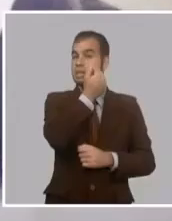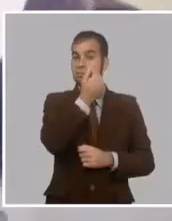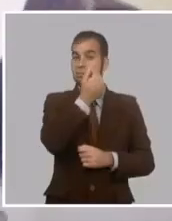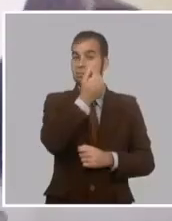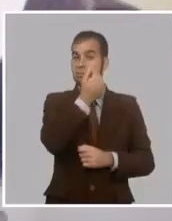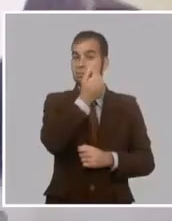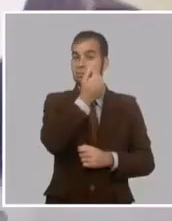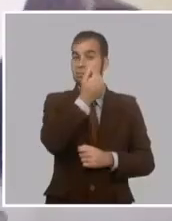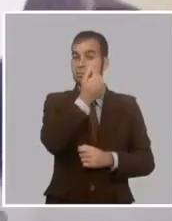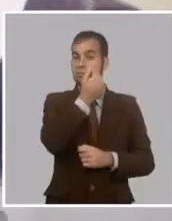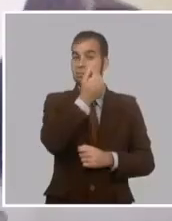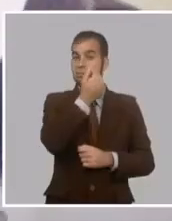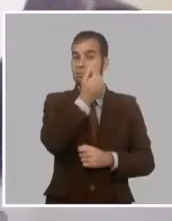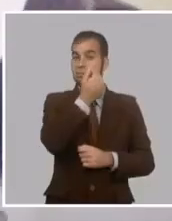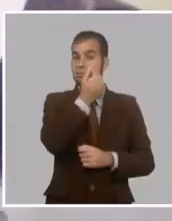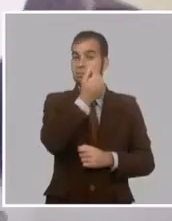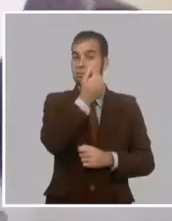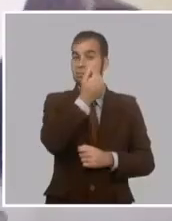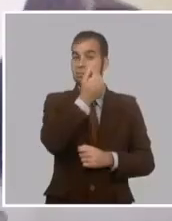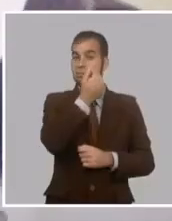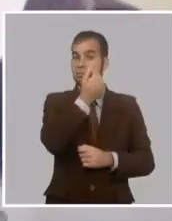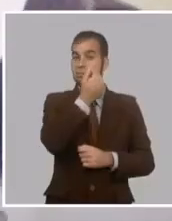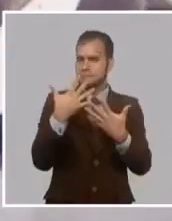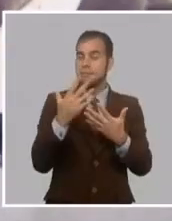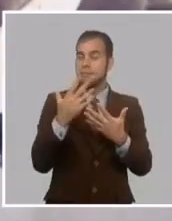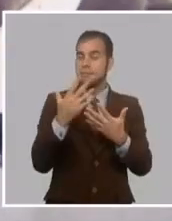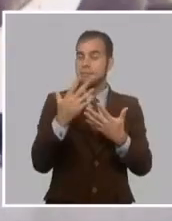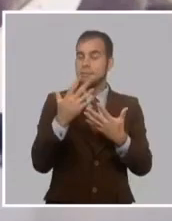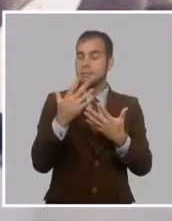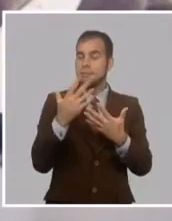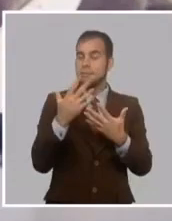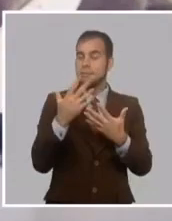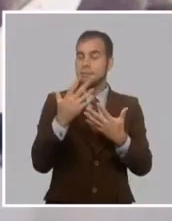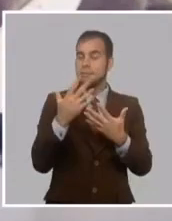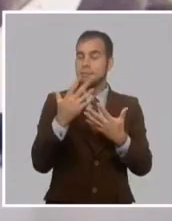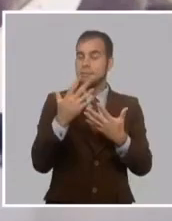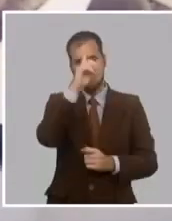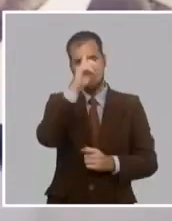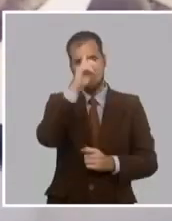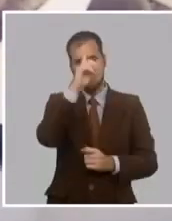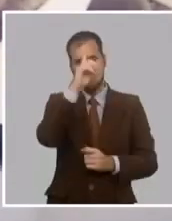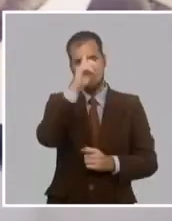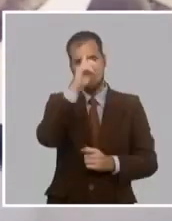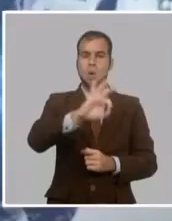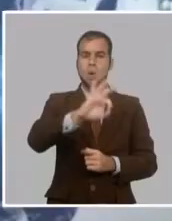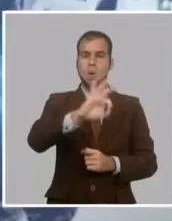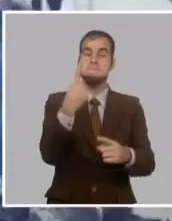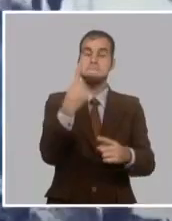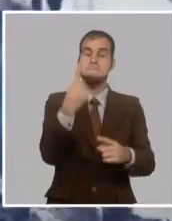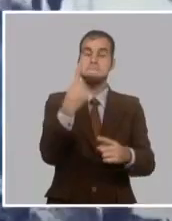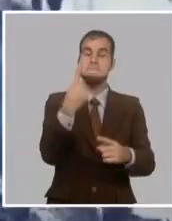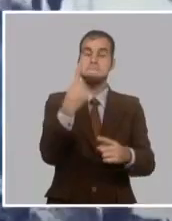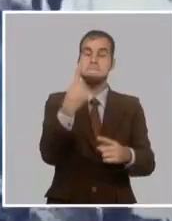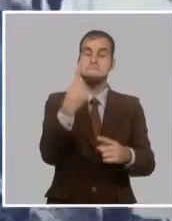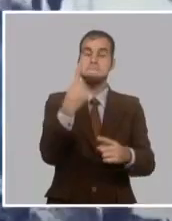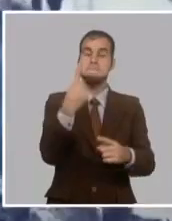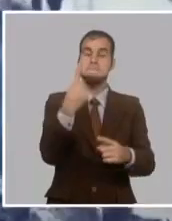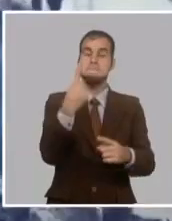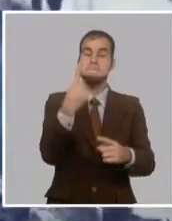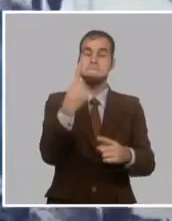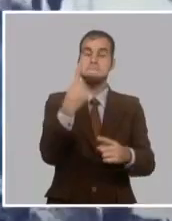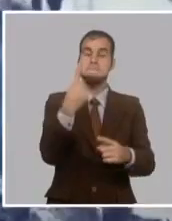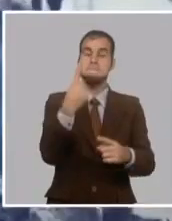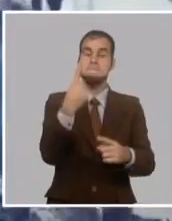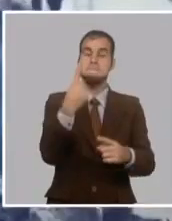Traídas por Emilio Bacardí, el domingo 16 de octubre se efectuó el primer acto político de homenaje a los ilustres patriotas.